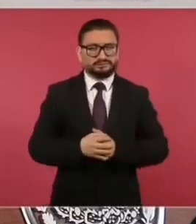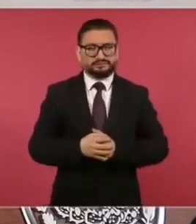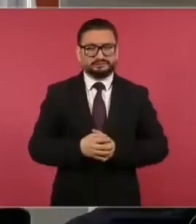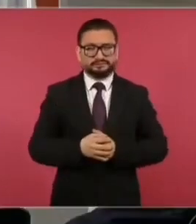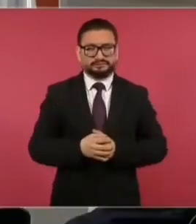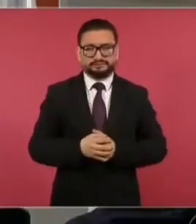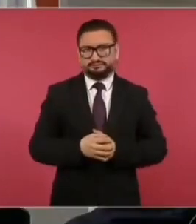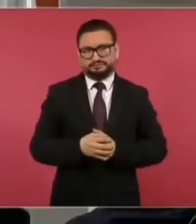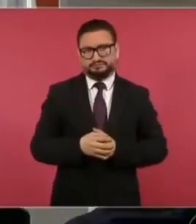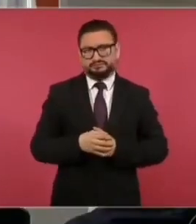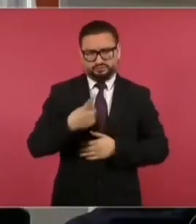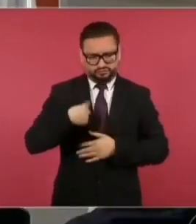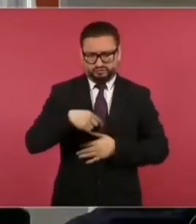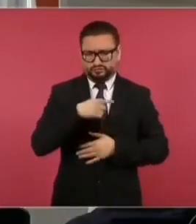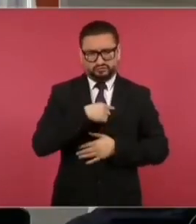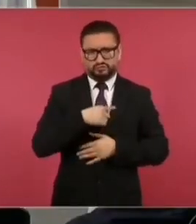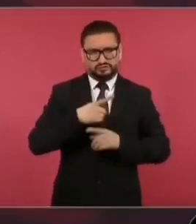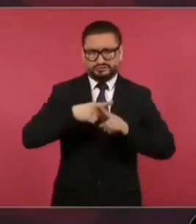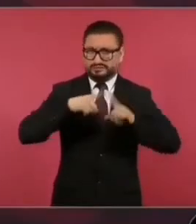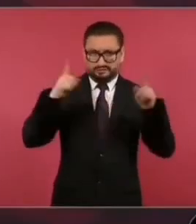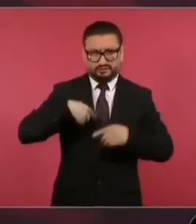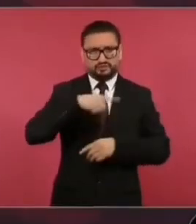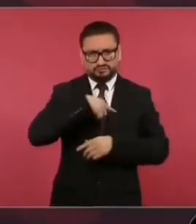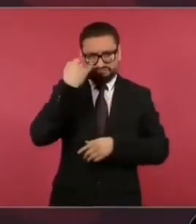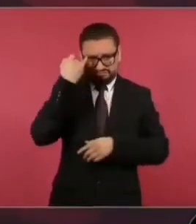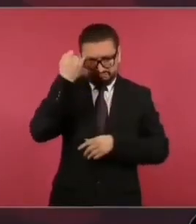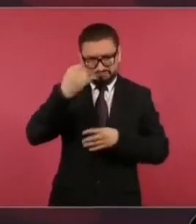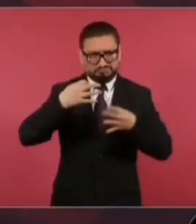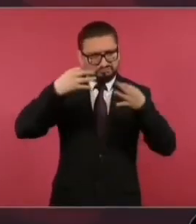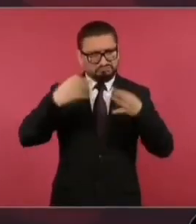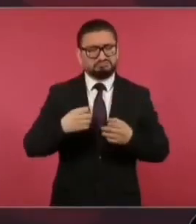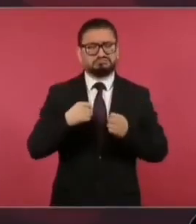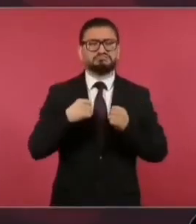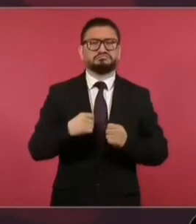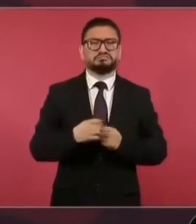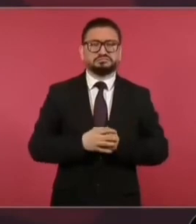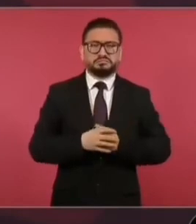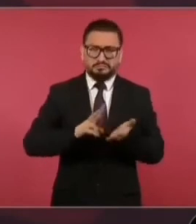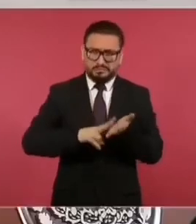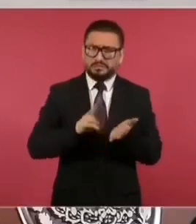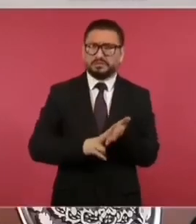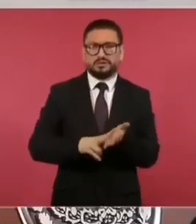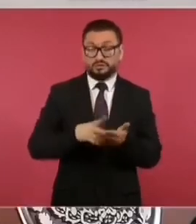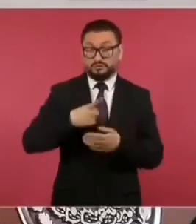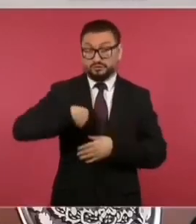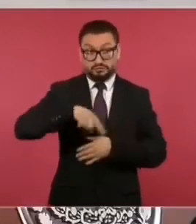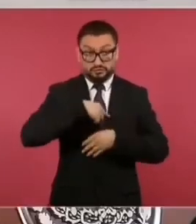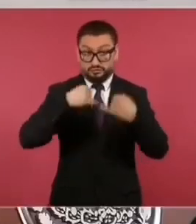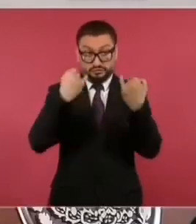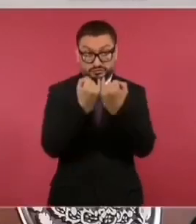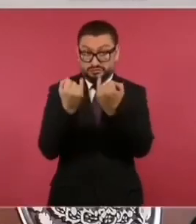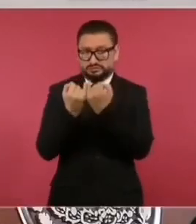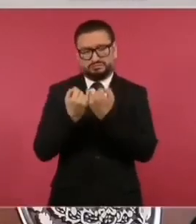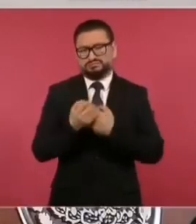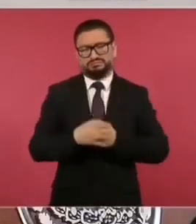No, tenemos convicciones, tenemos ideales, no somos perversos.